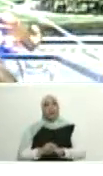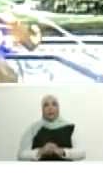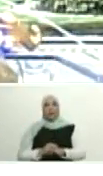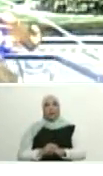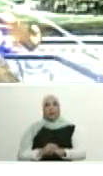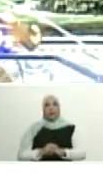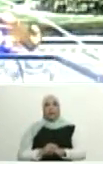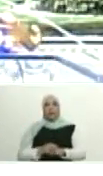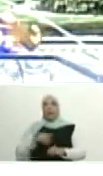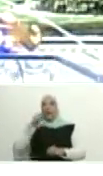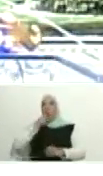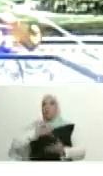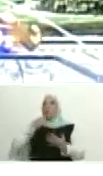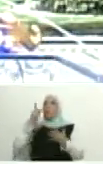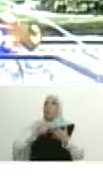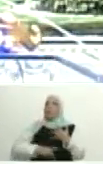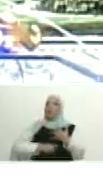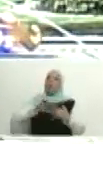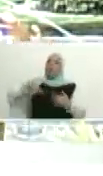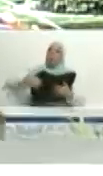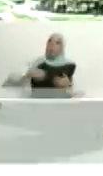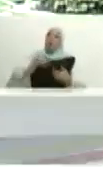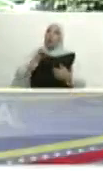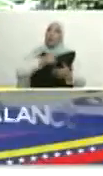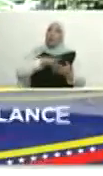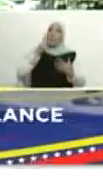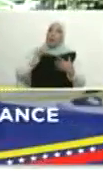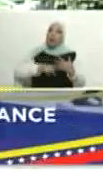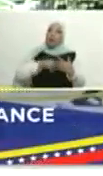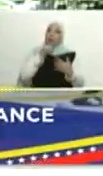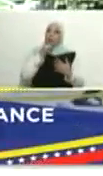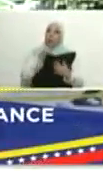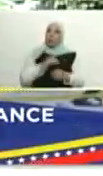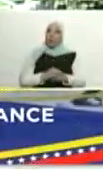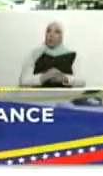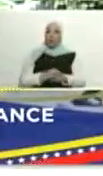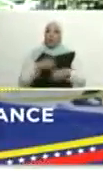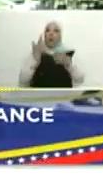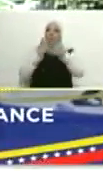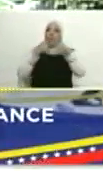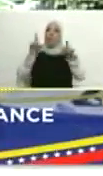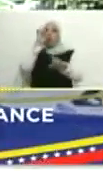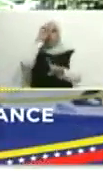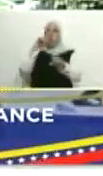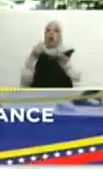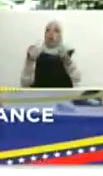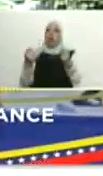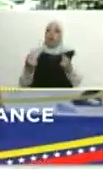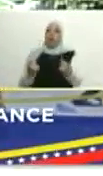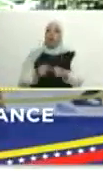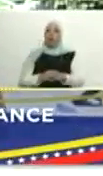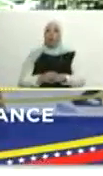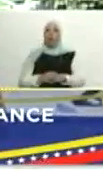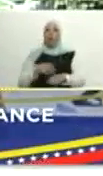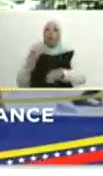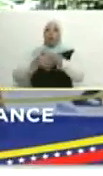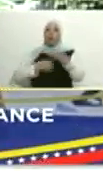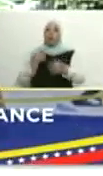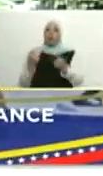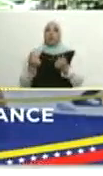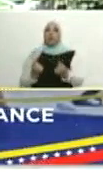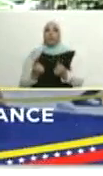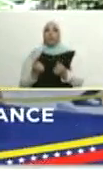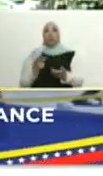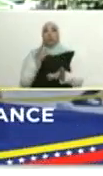Tenemos el plan. Nosotros tenemos el plan de la diversificación económica. La agenda económica